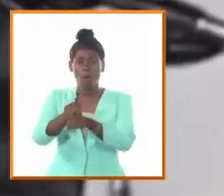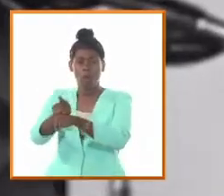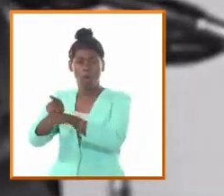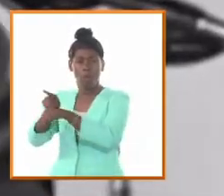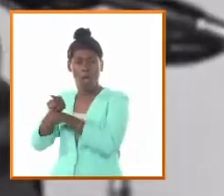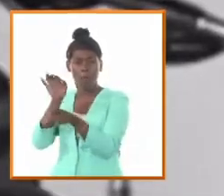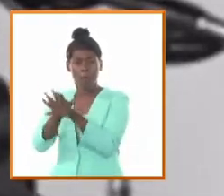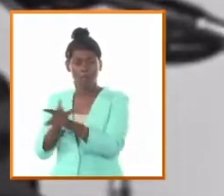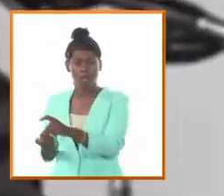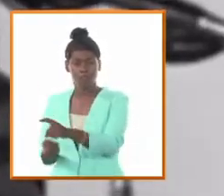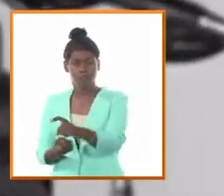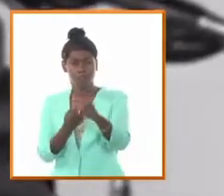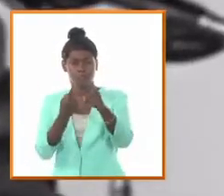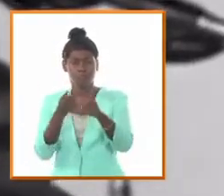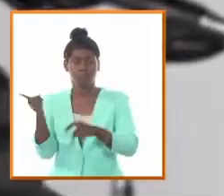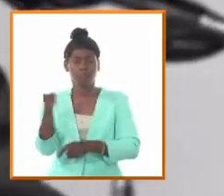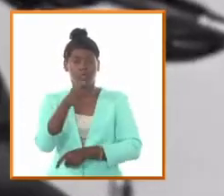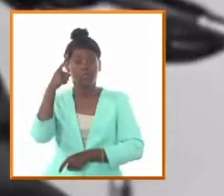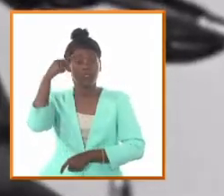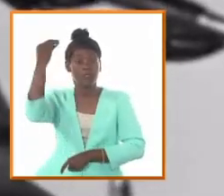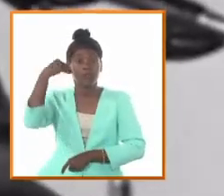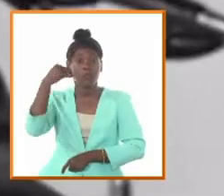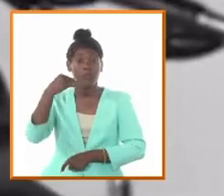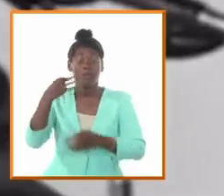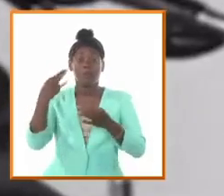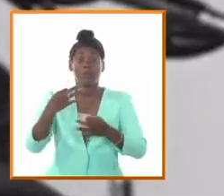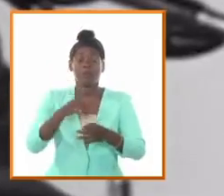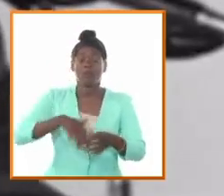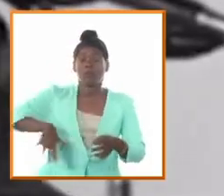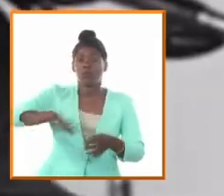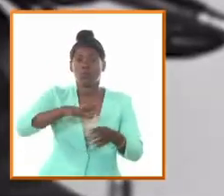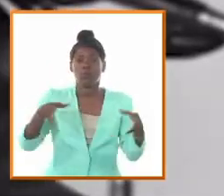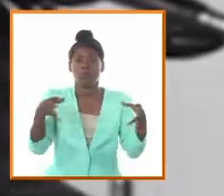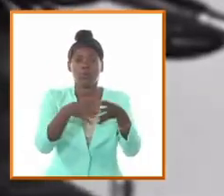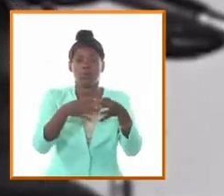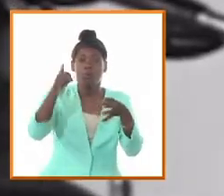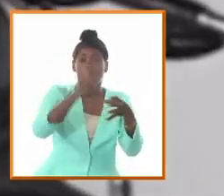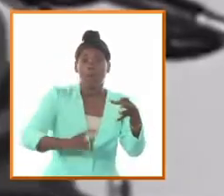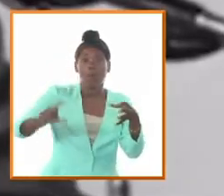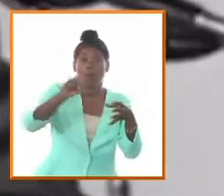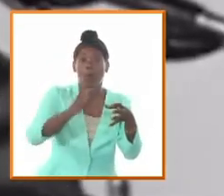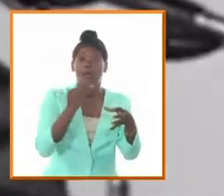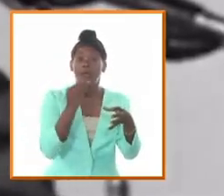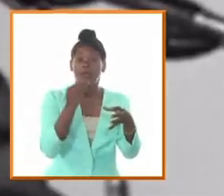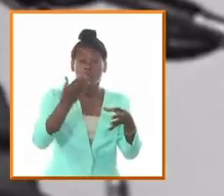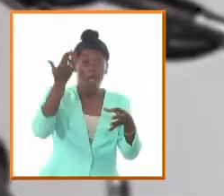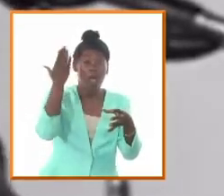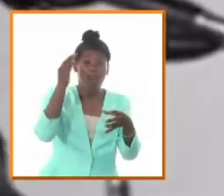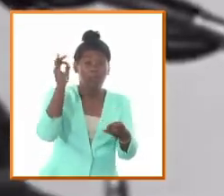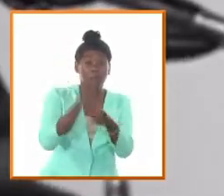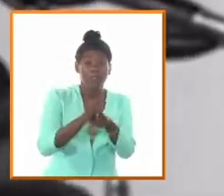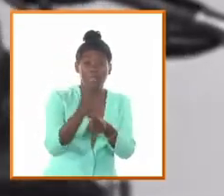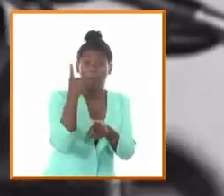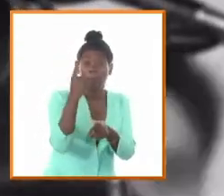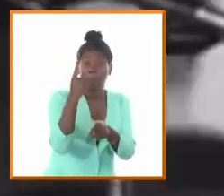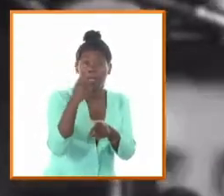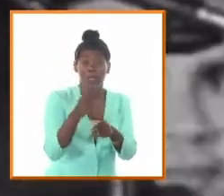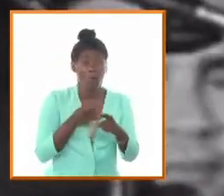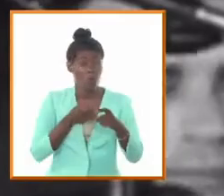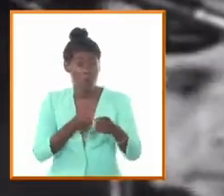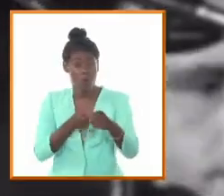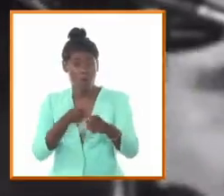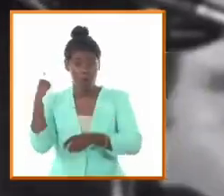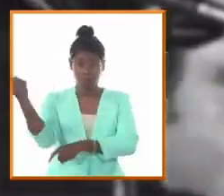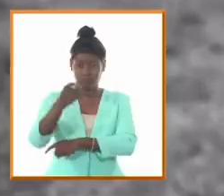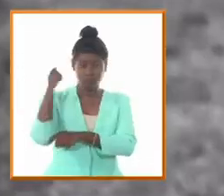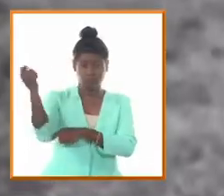combate deben ser como la caballería camagüeyana de Ignacio Aramonte en el rescate